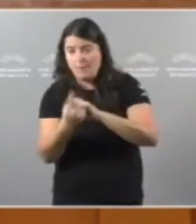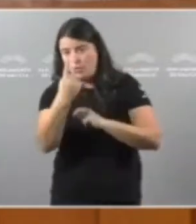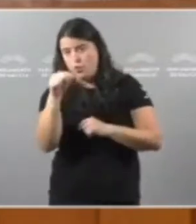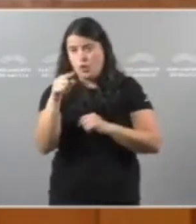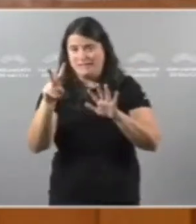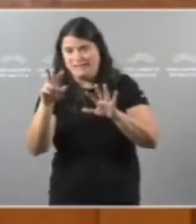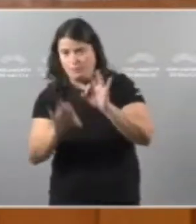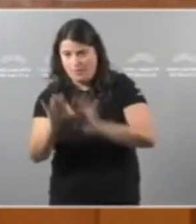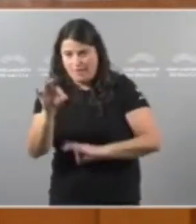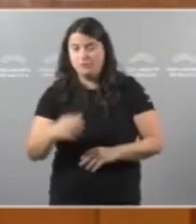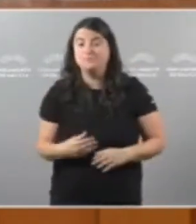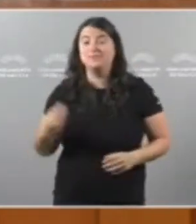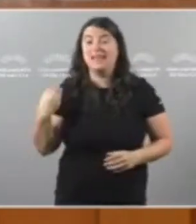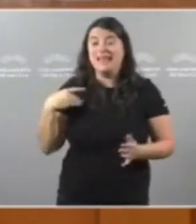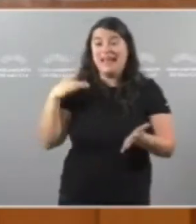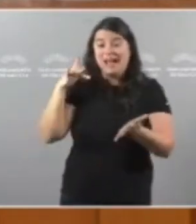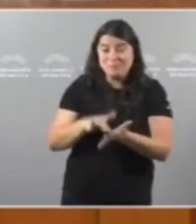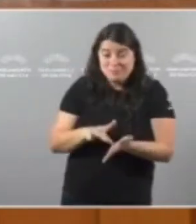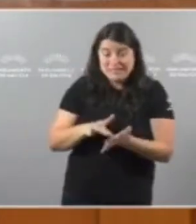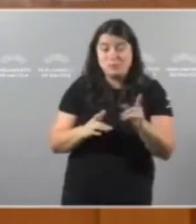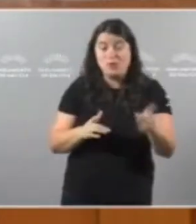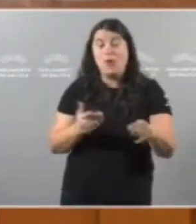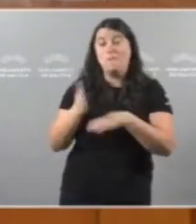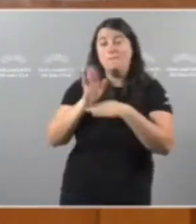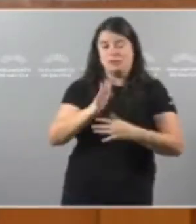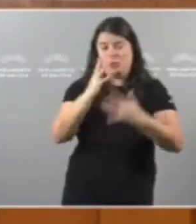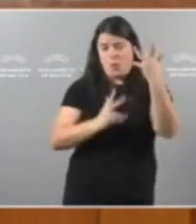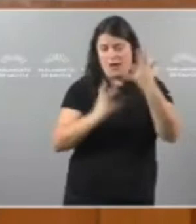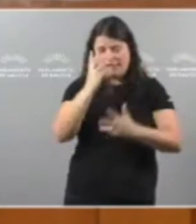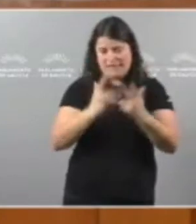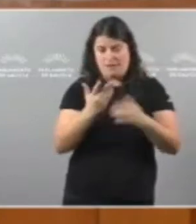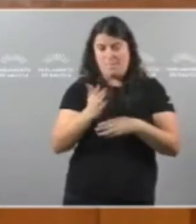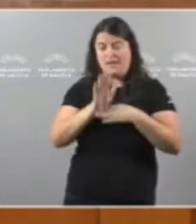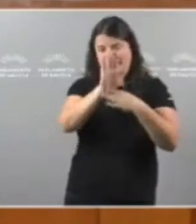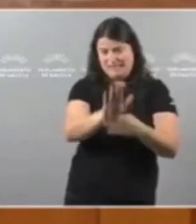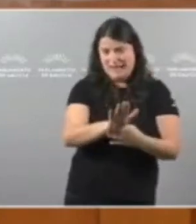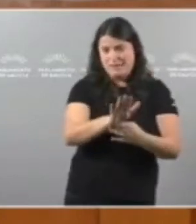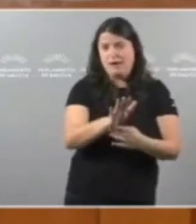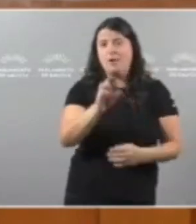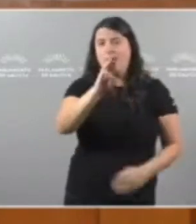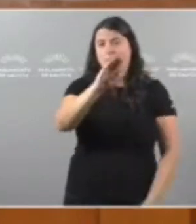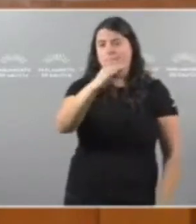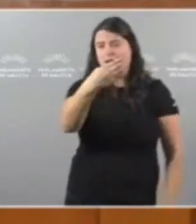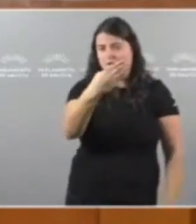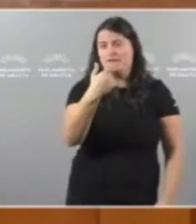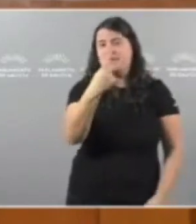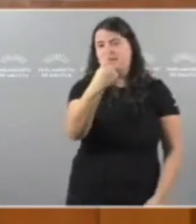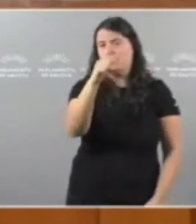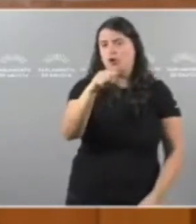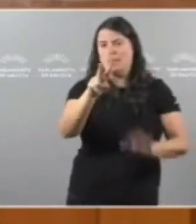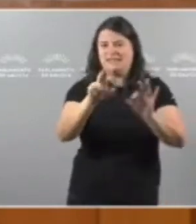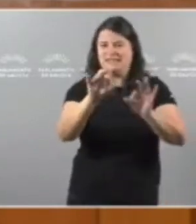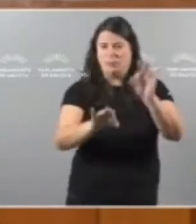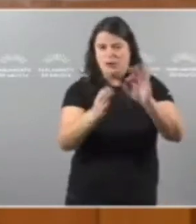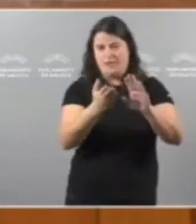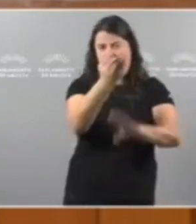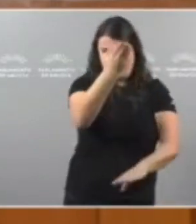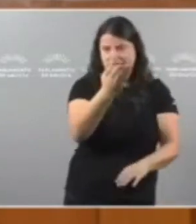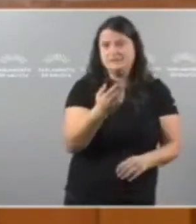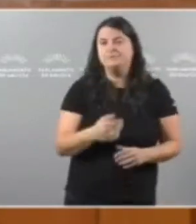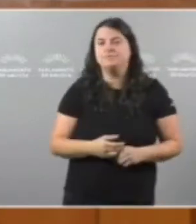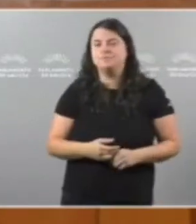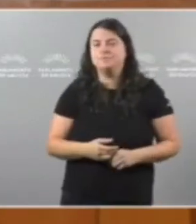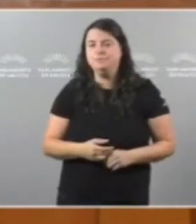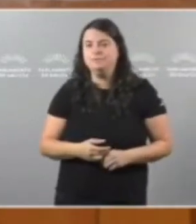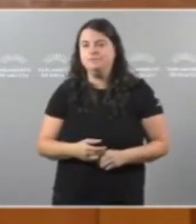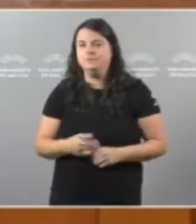O mesmo día Que presentaban as contas Donde decían que o PIB iba a medrar un 1,7% Expertos